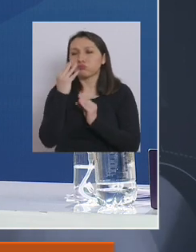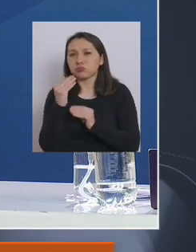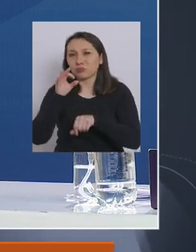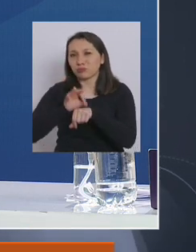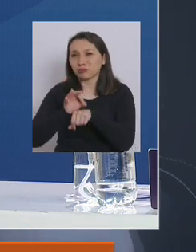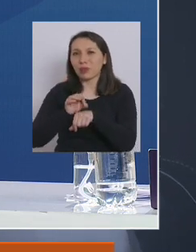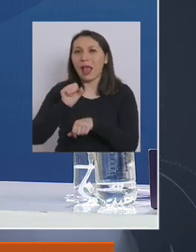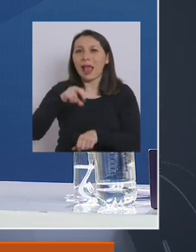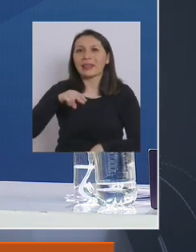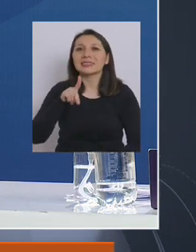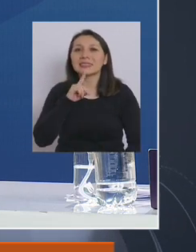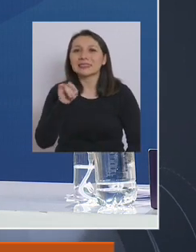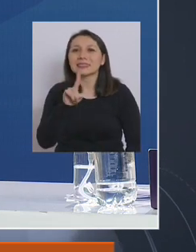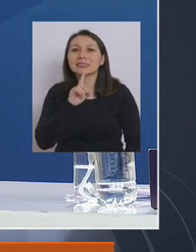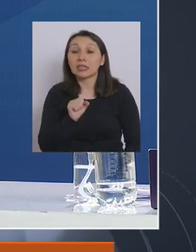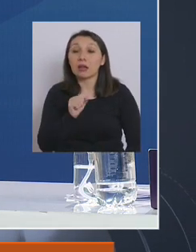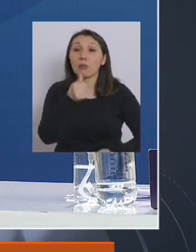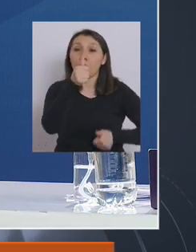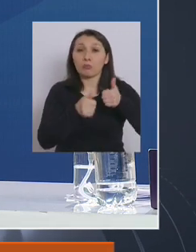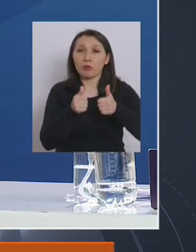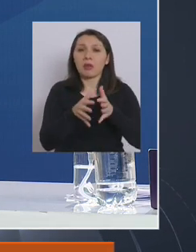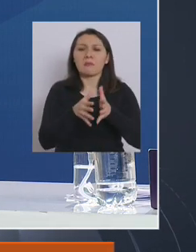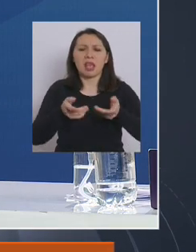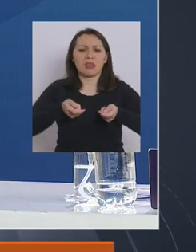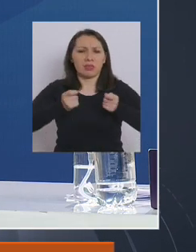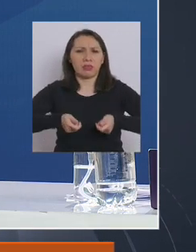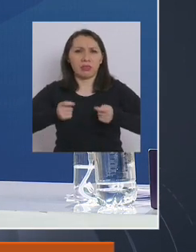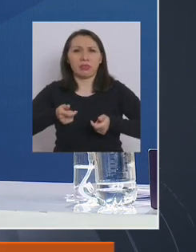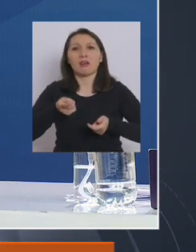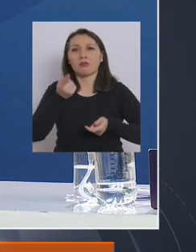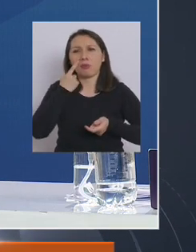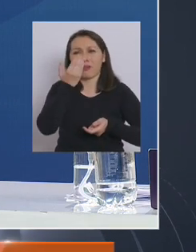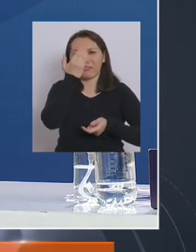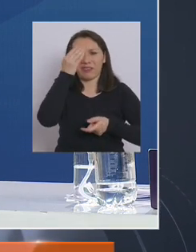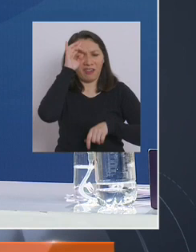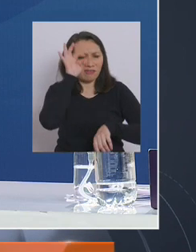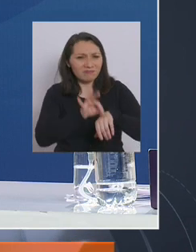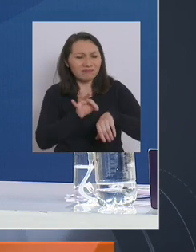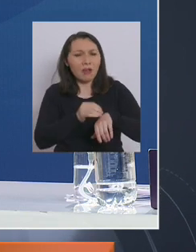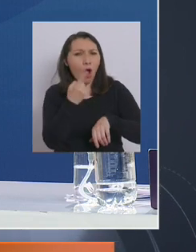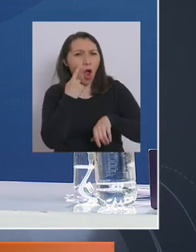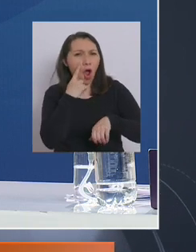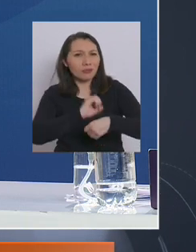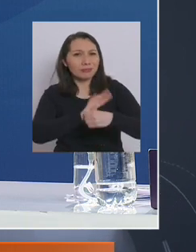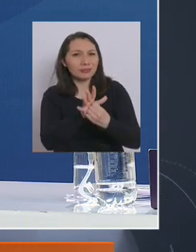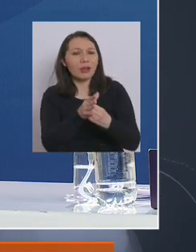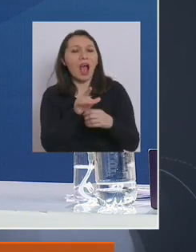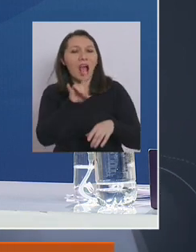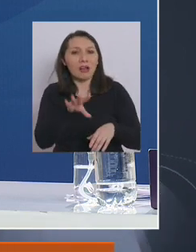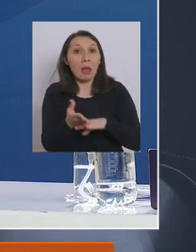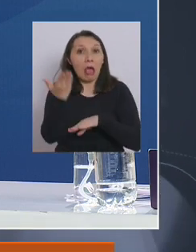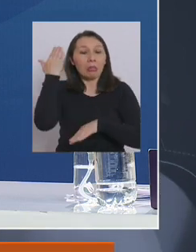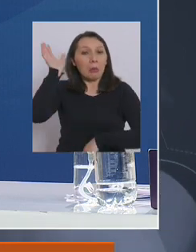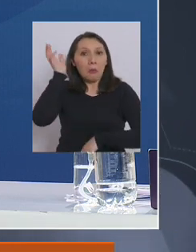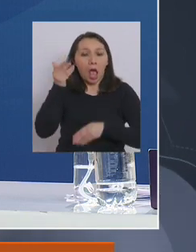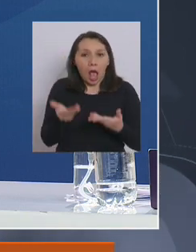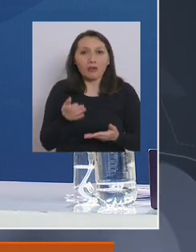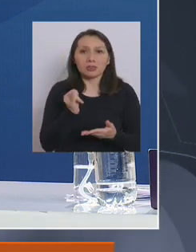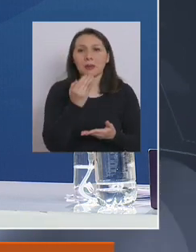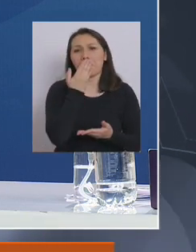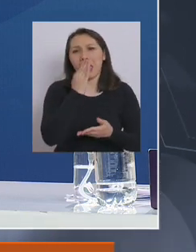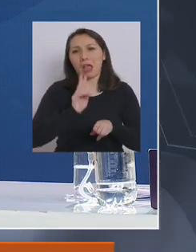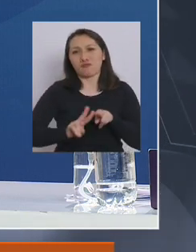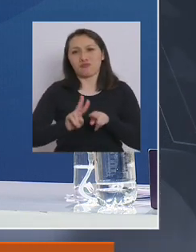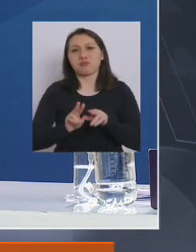Hoy día tenemos profesionales con un mayor expertise, mayor conocimiento de la enfermedad, por lo tanto sabemos que claramente estamos